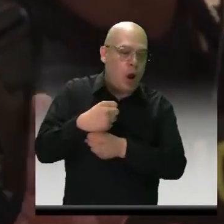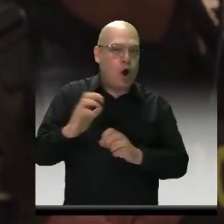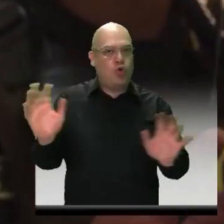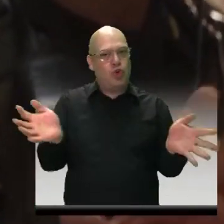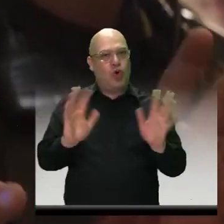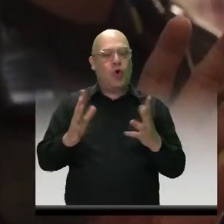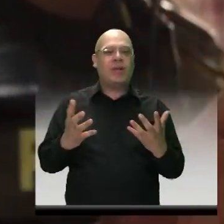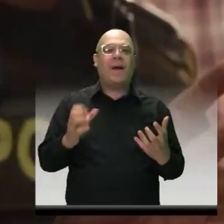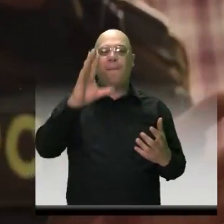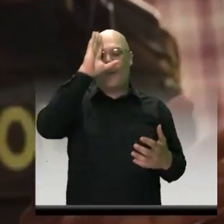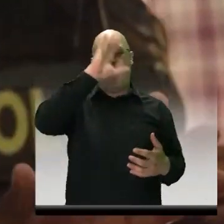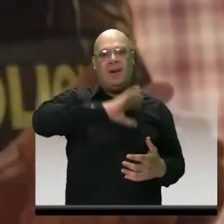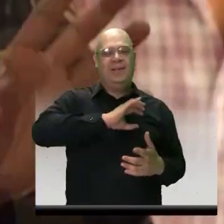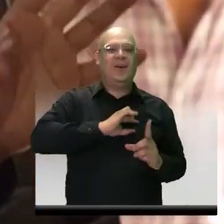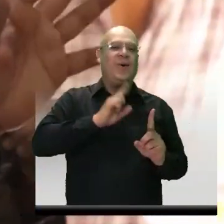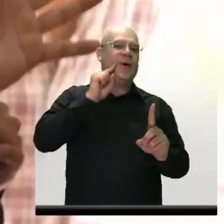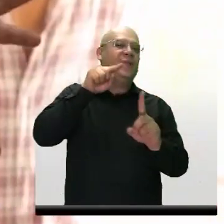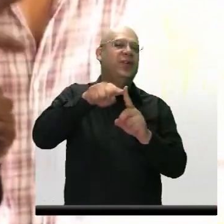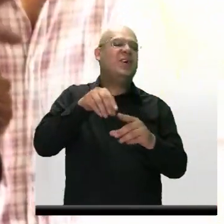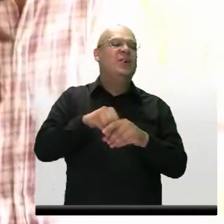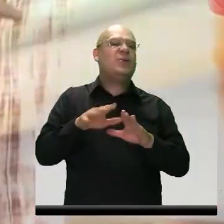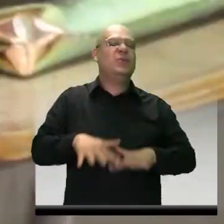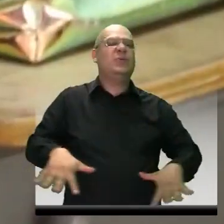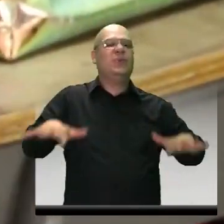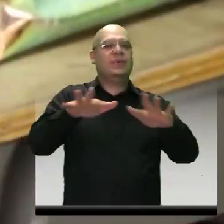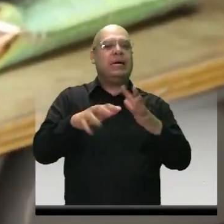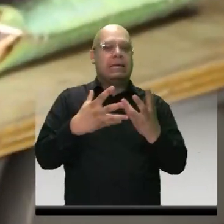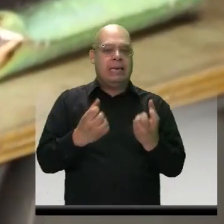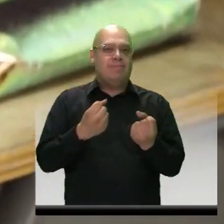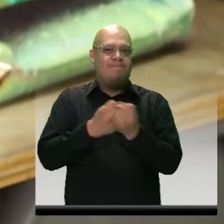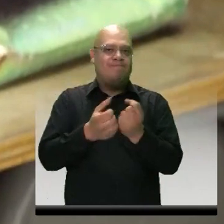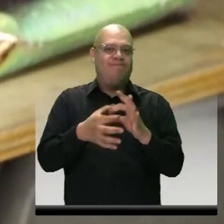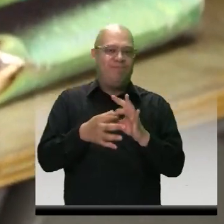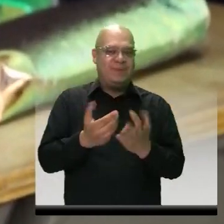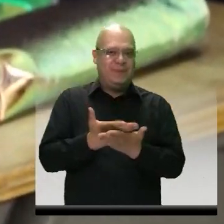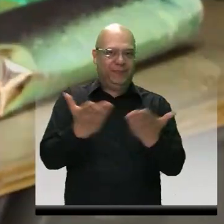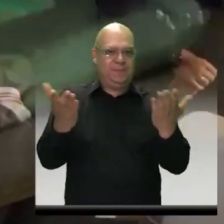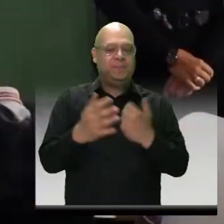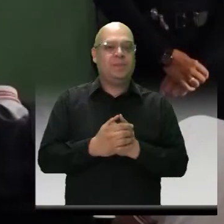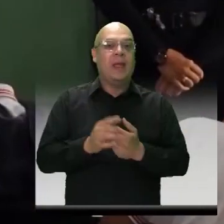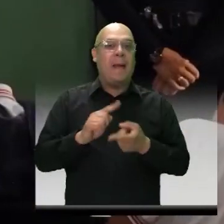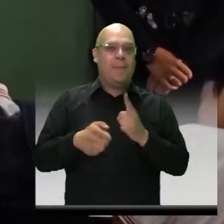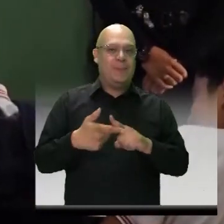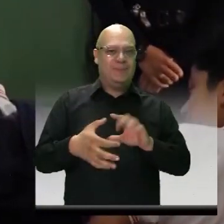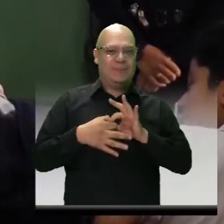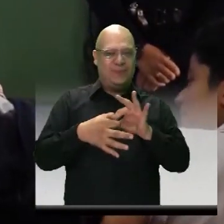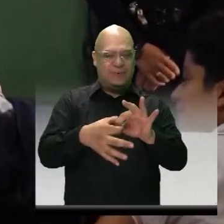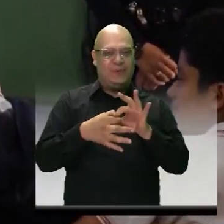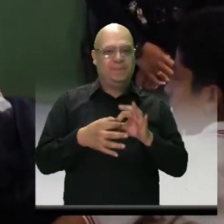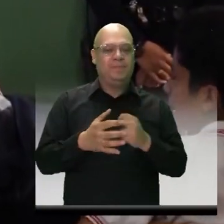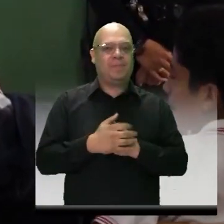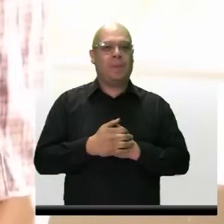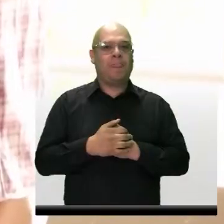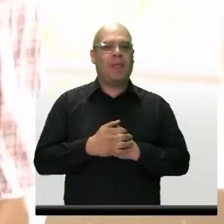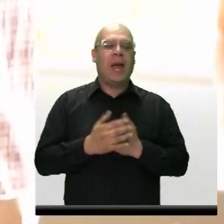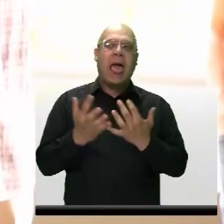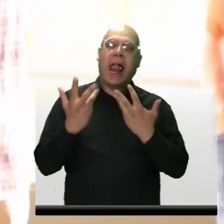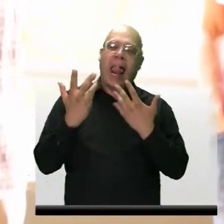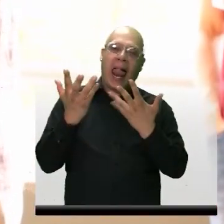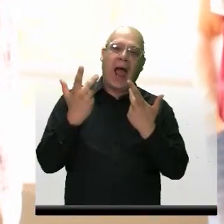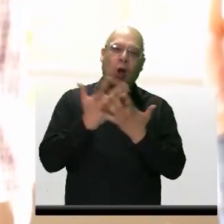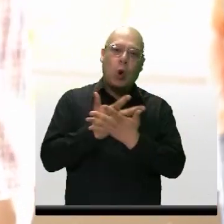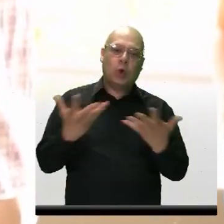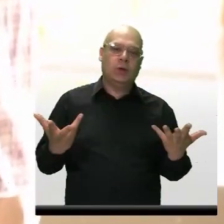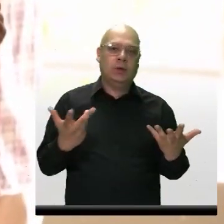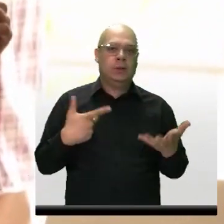con esta campaña, acercarse a ustedes, de que ustedes nos vean como amigos, nos cuenten muchas cosas, o sea, nosotros vamos a estar